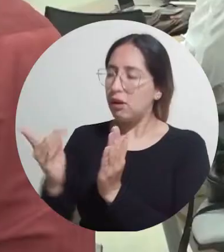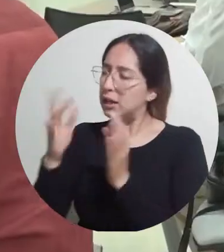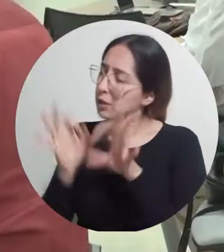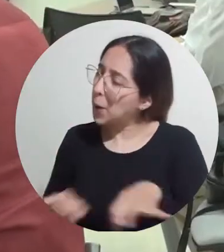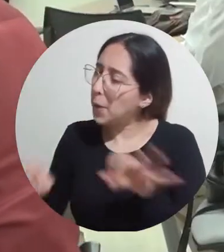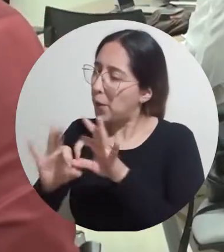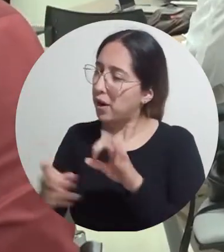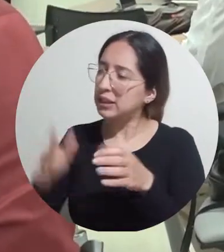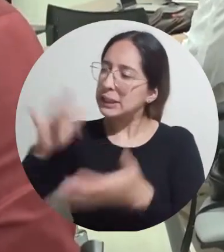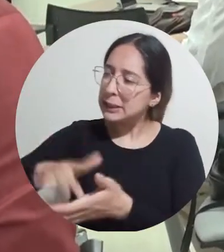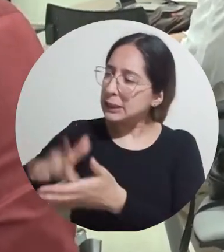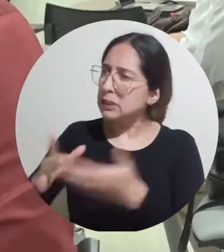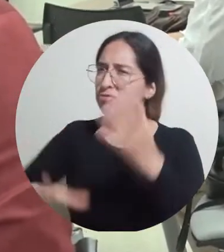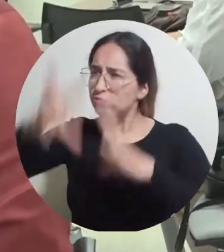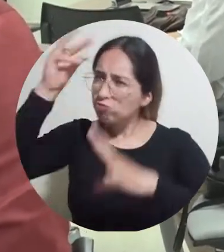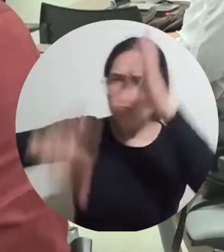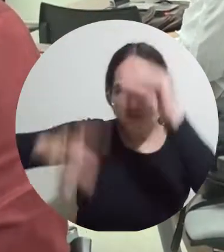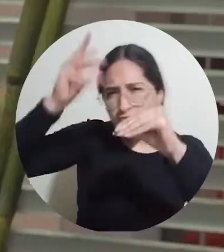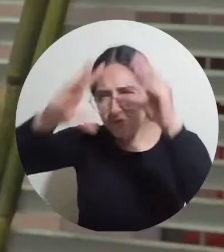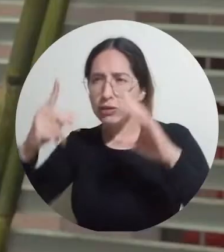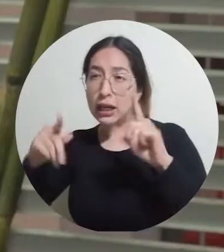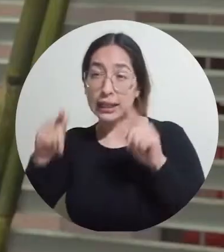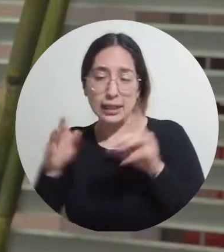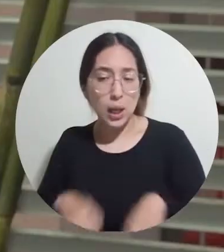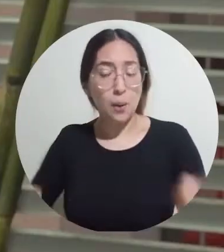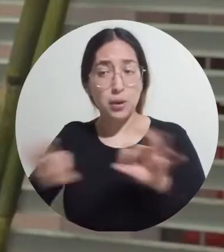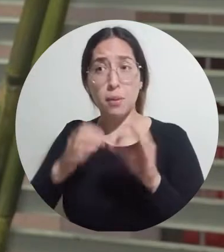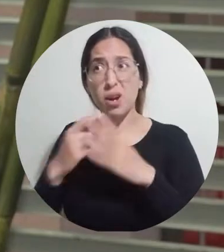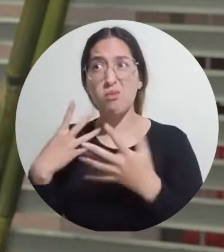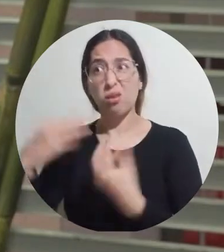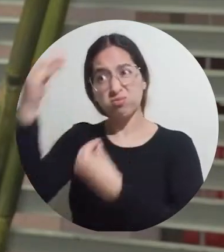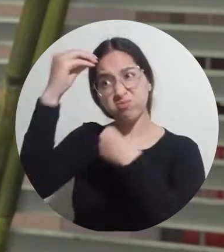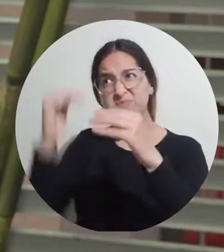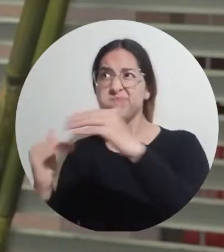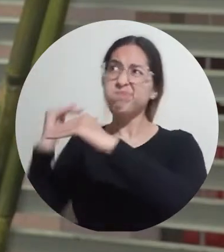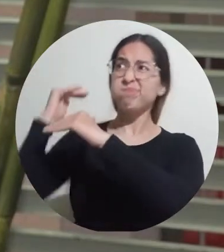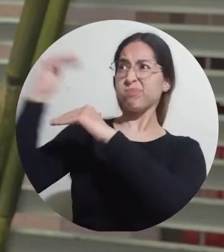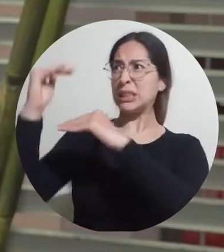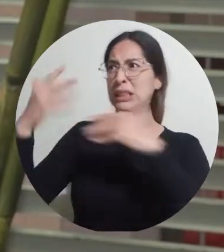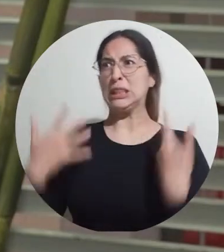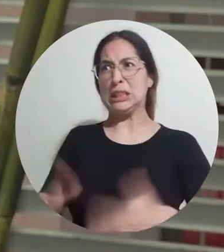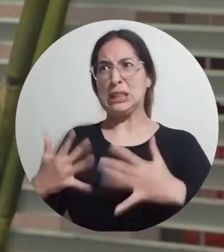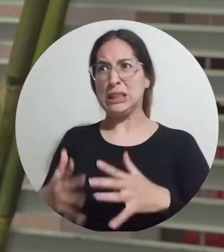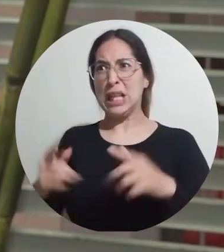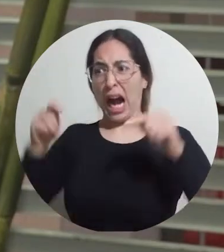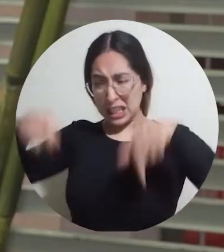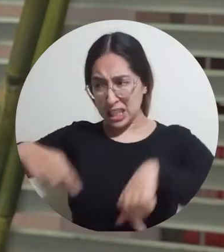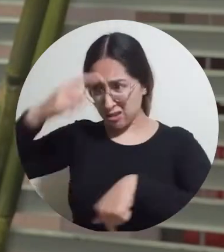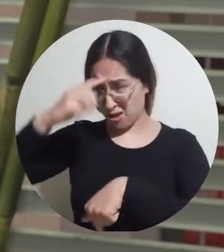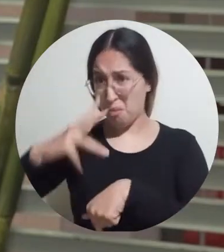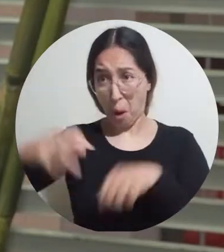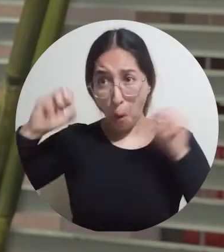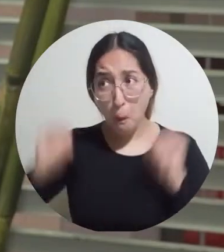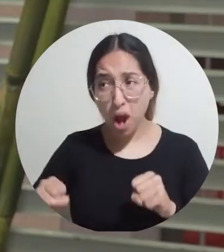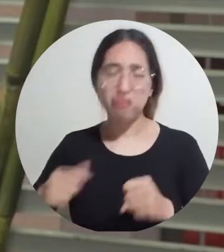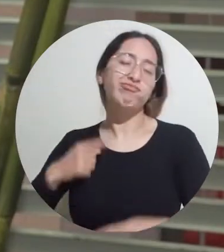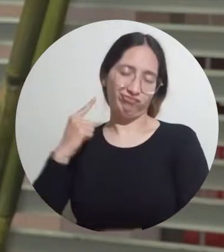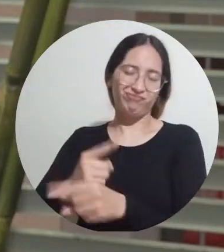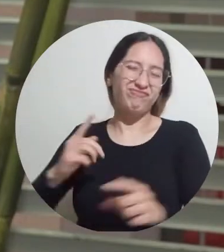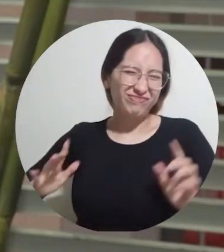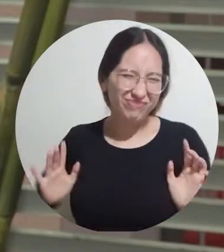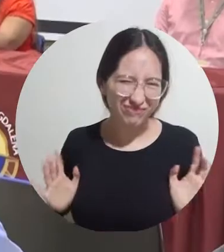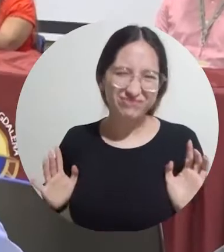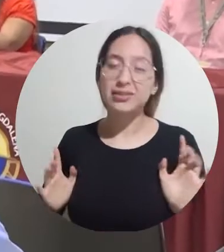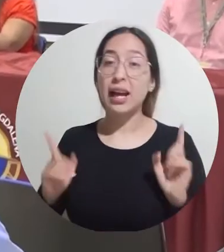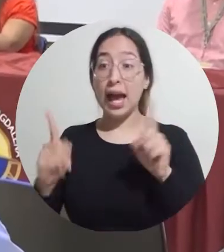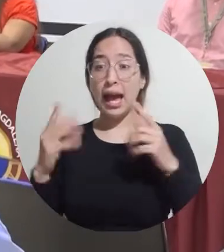meta concreta de ser doctores, pero sobre todo que demuestren que es posible lograr una formación de alto nivel en Santa Marta, en el